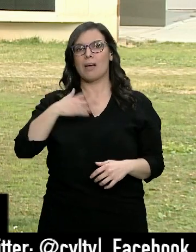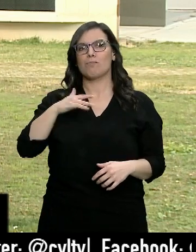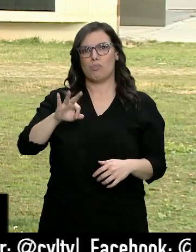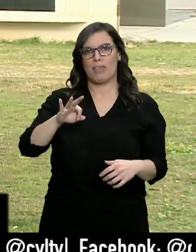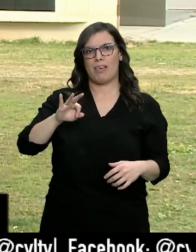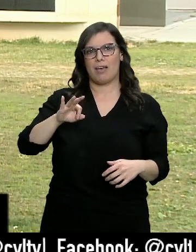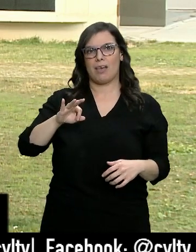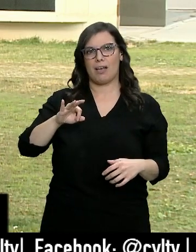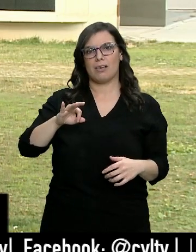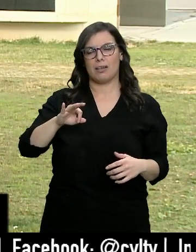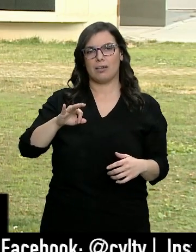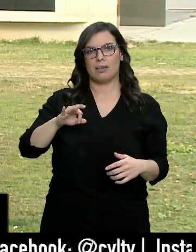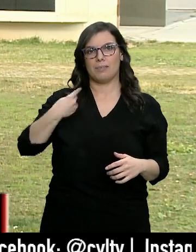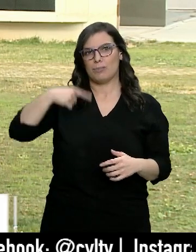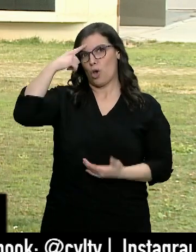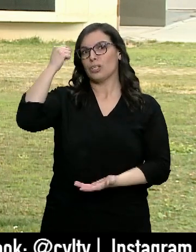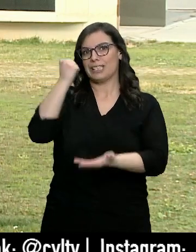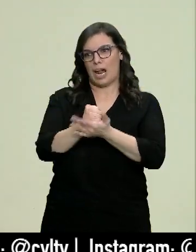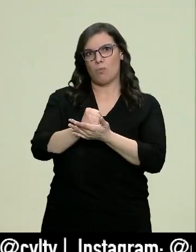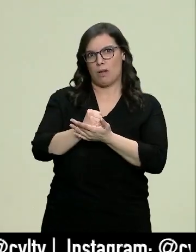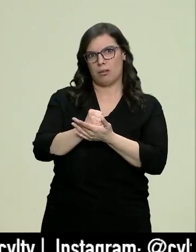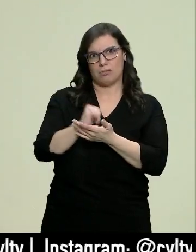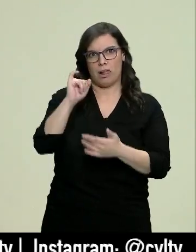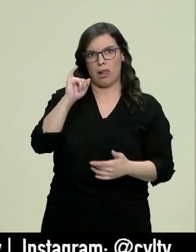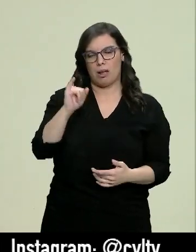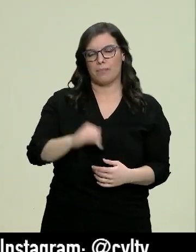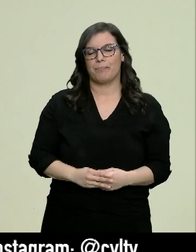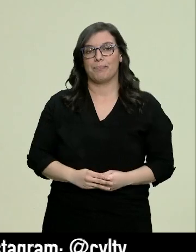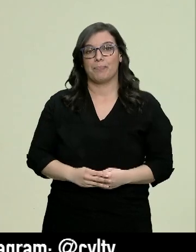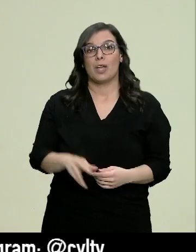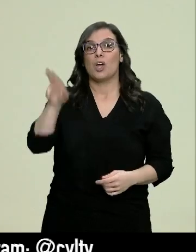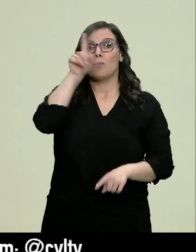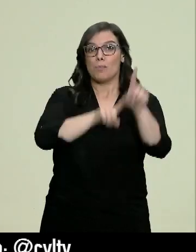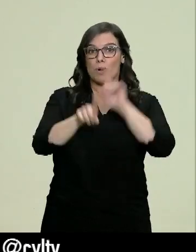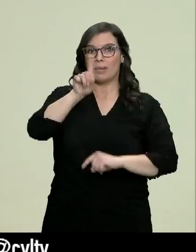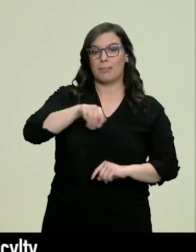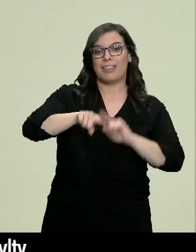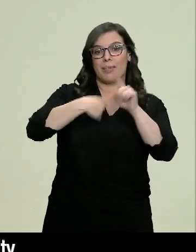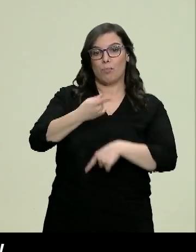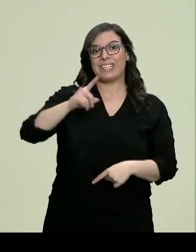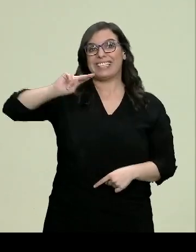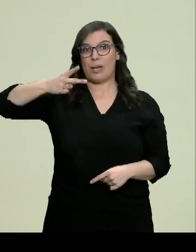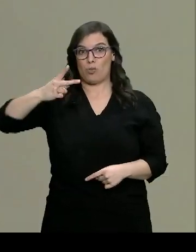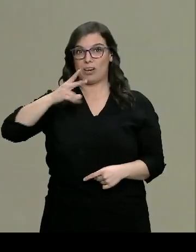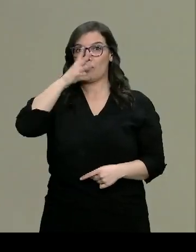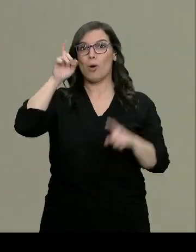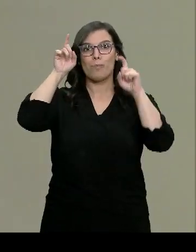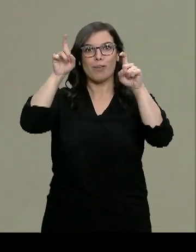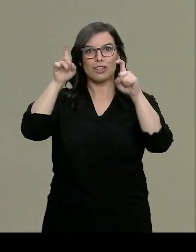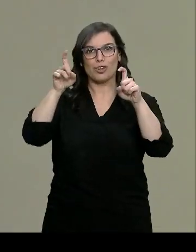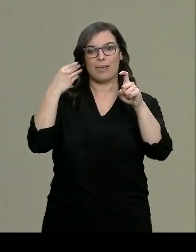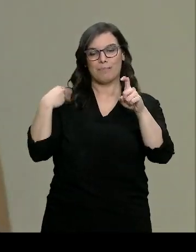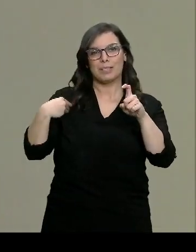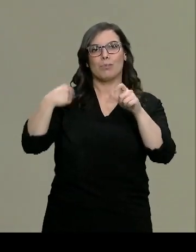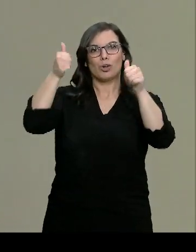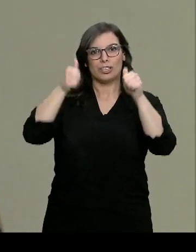su propio trauma con las matemáticas. El problema se repite también en secundaria. ¿Por qué no llegan profesores graduados en